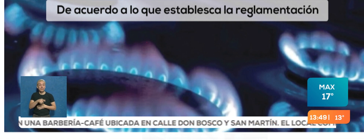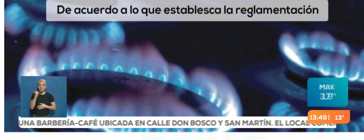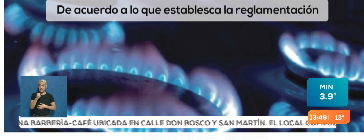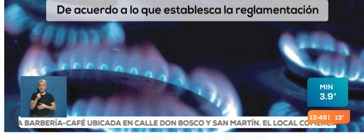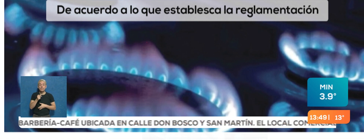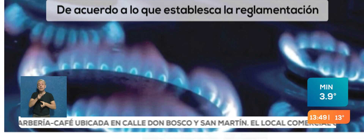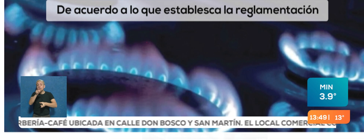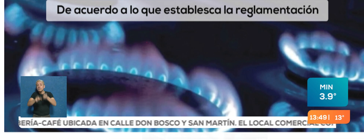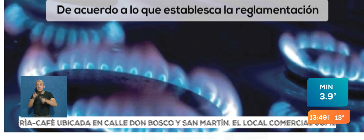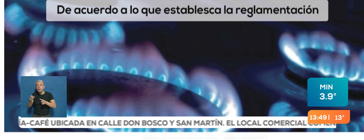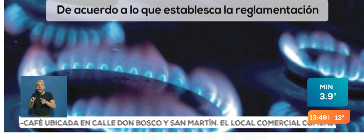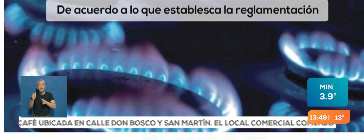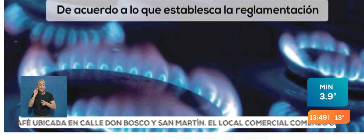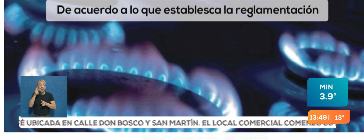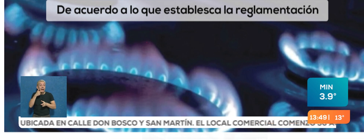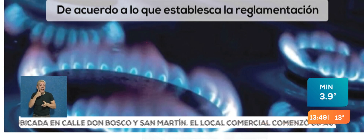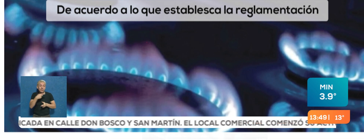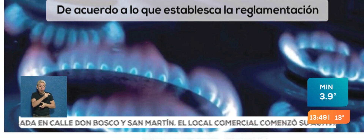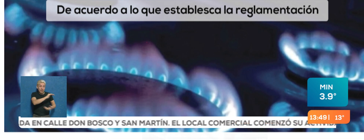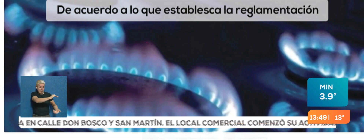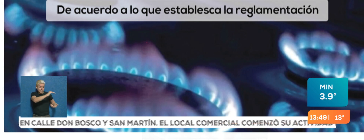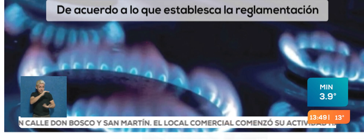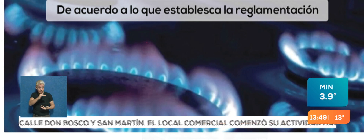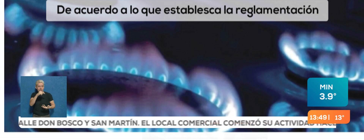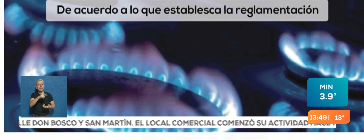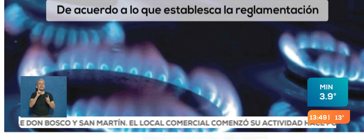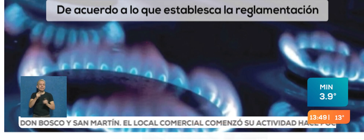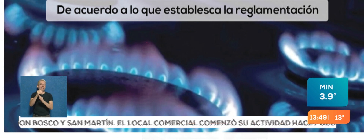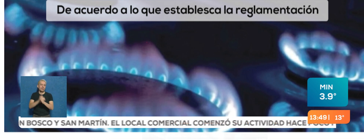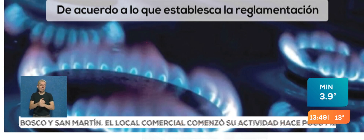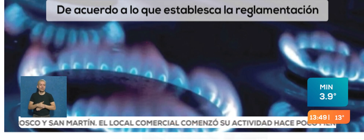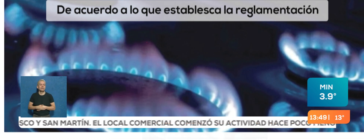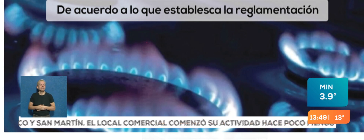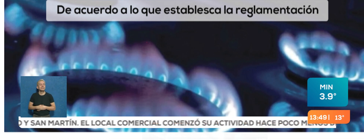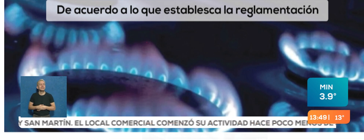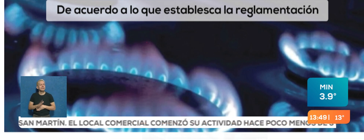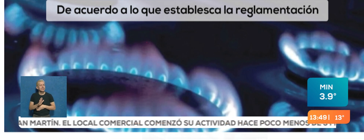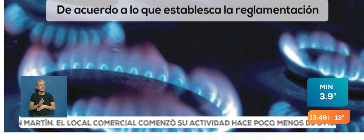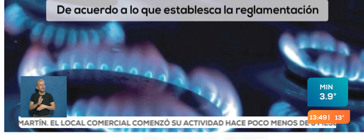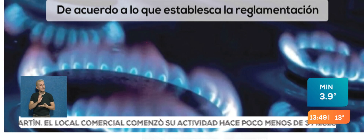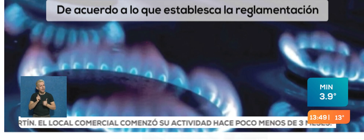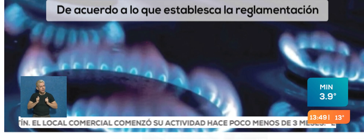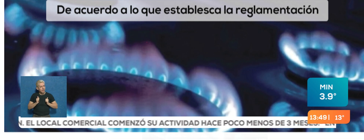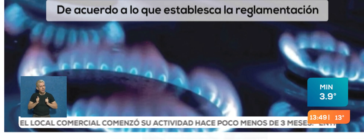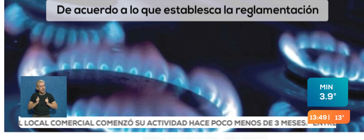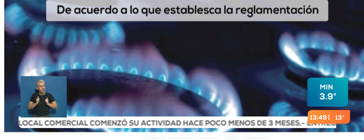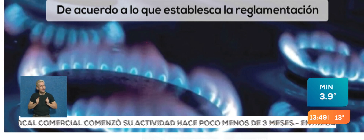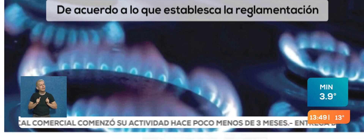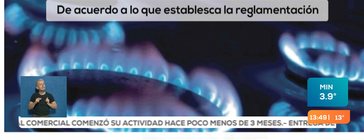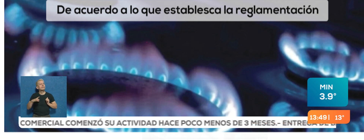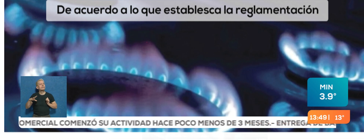gente que consume el gas en garrafa va a tener también un descuento. Repito, hay que esperar la